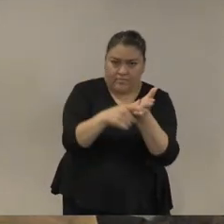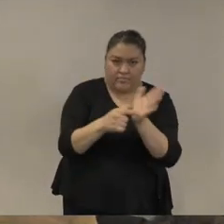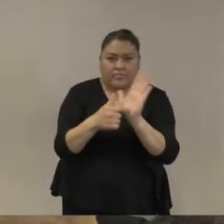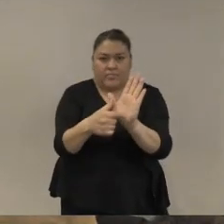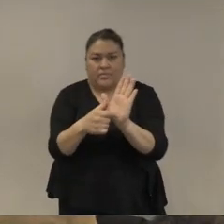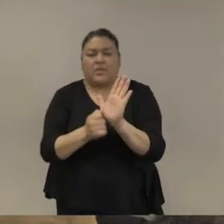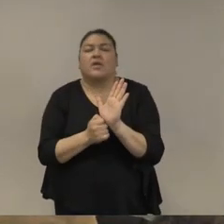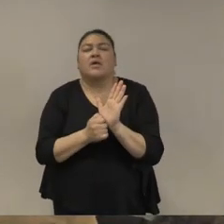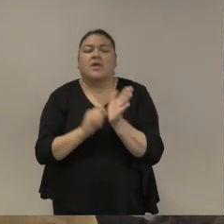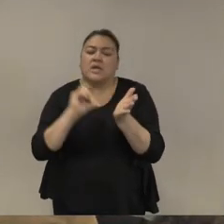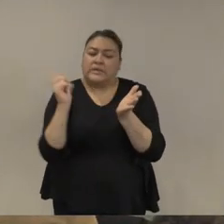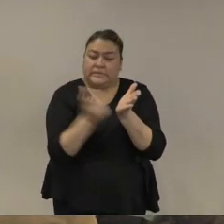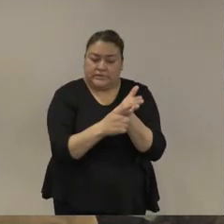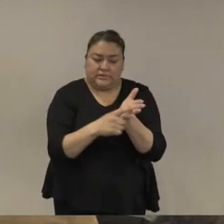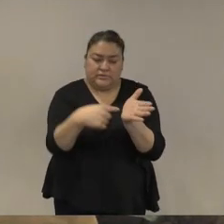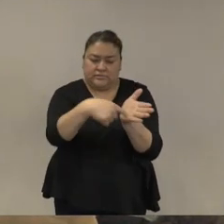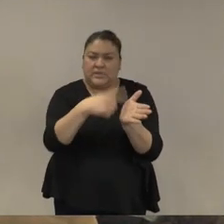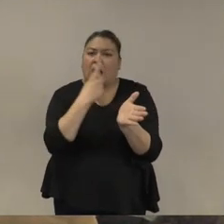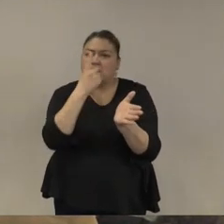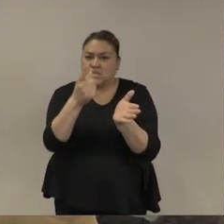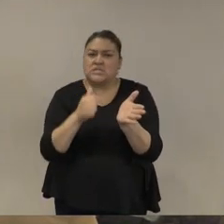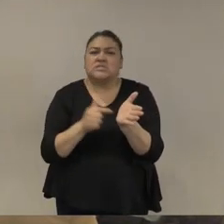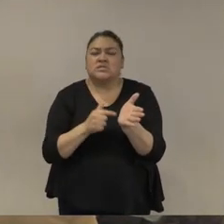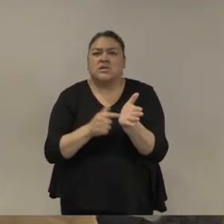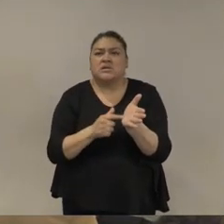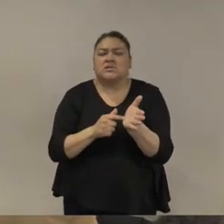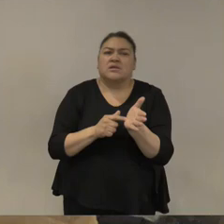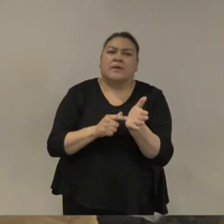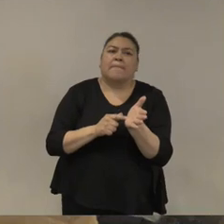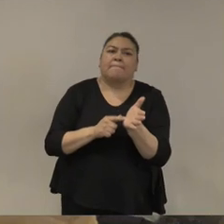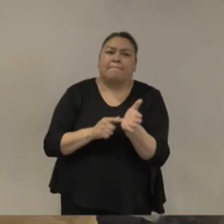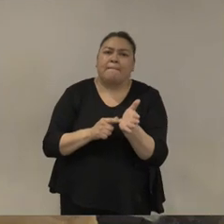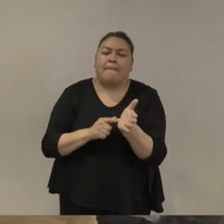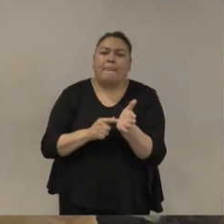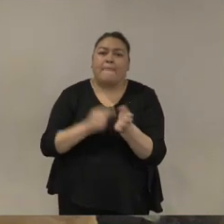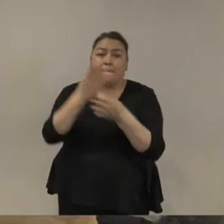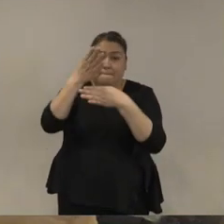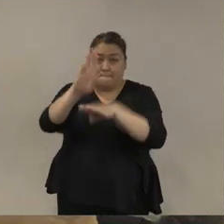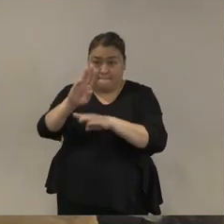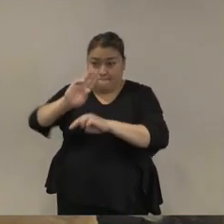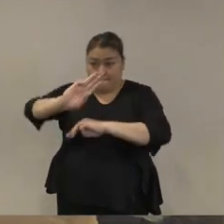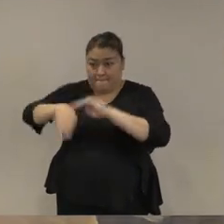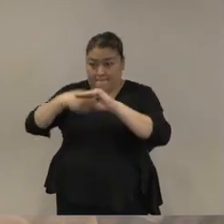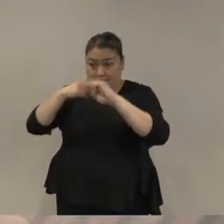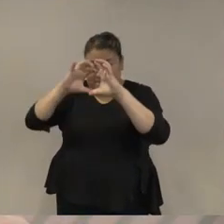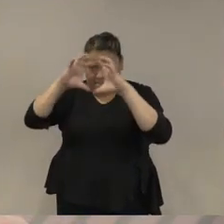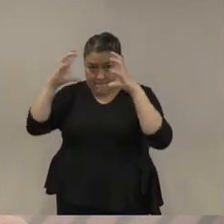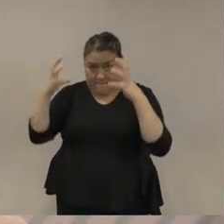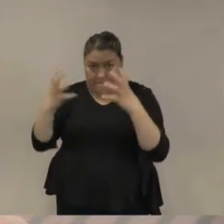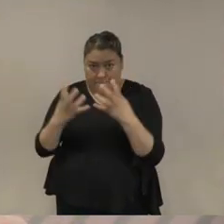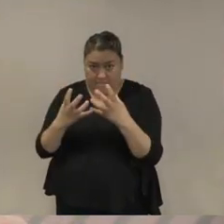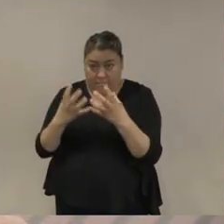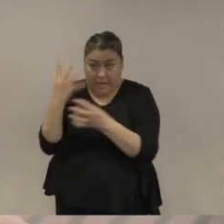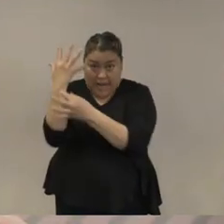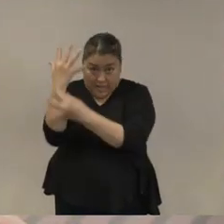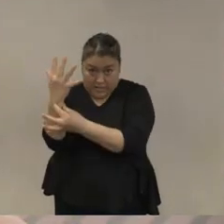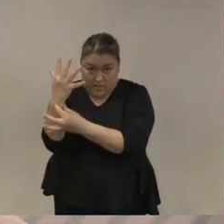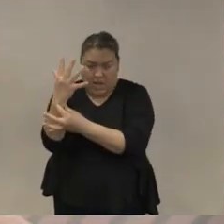precisamente diciendo que el Banco Mundial decretaba